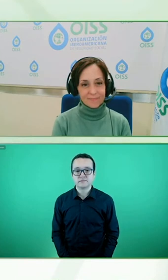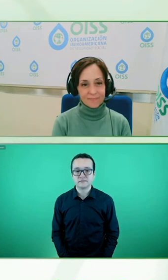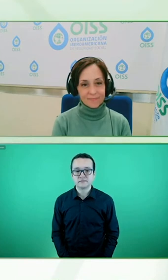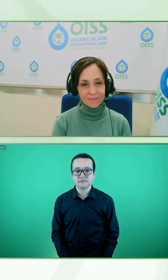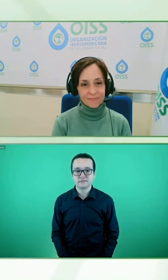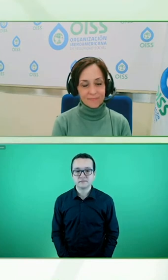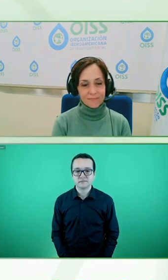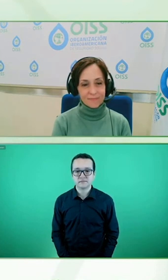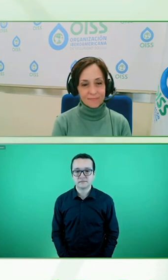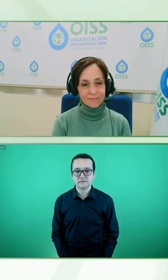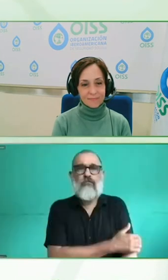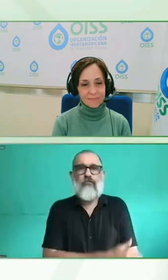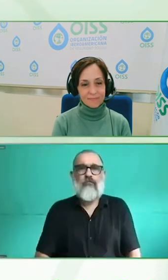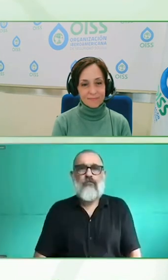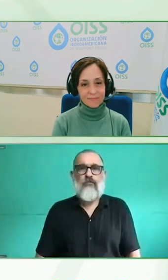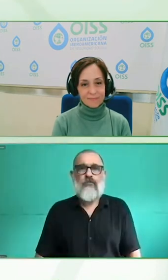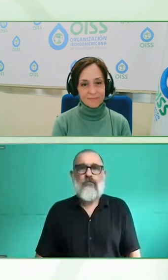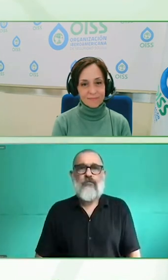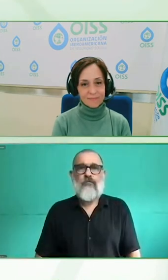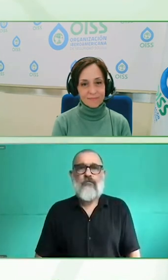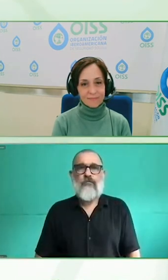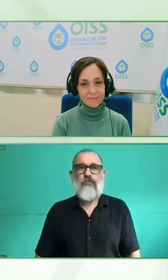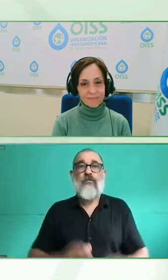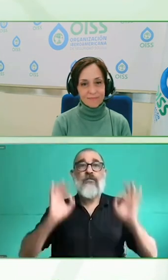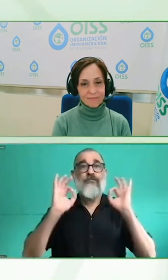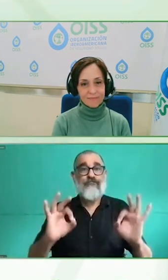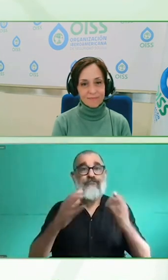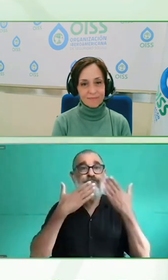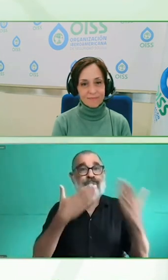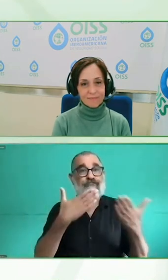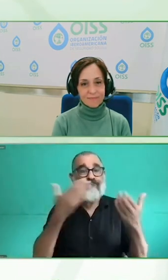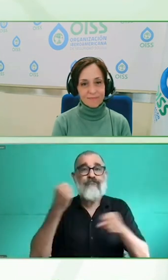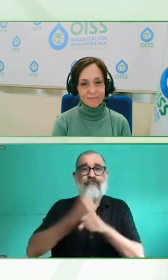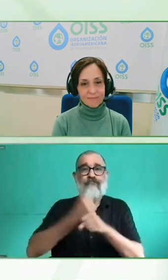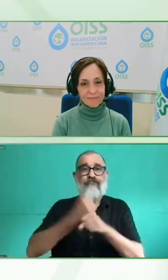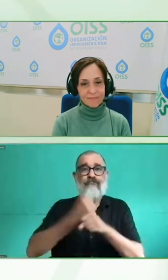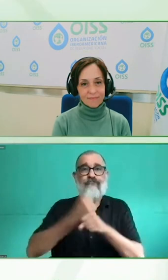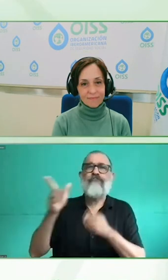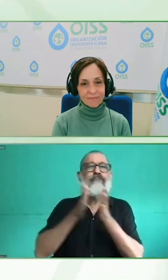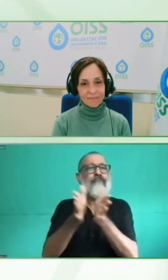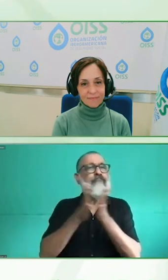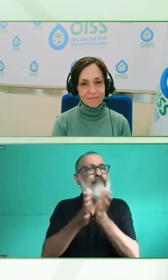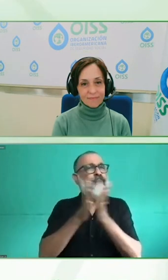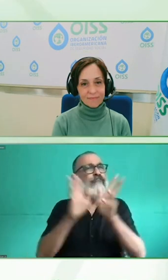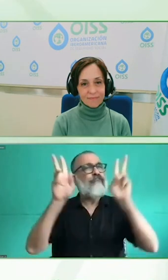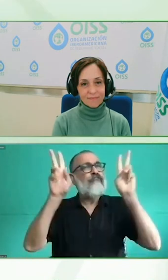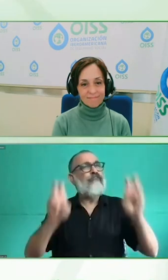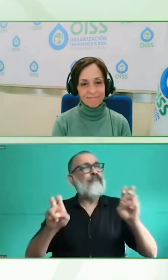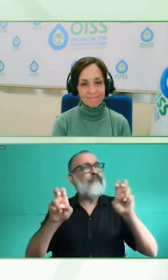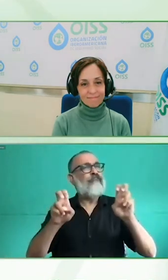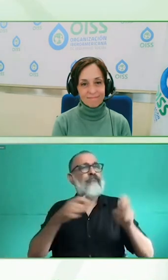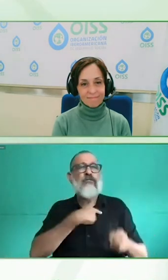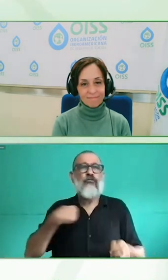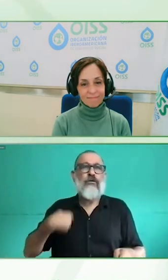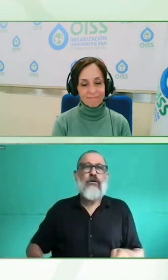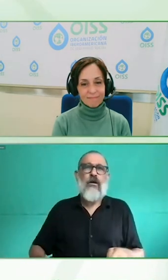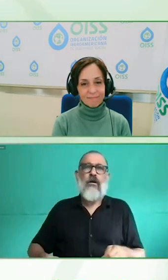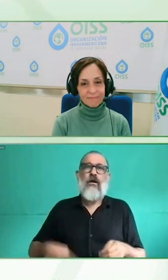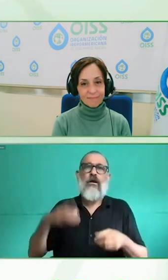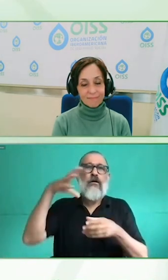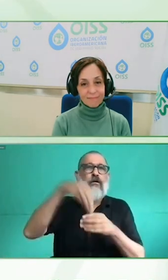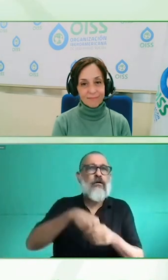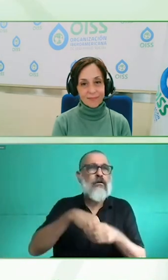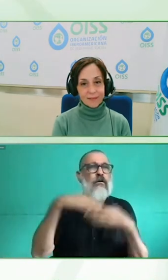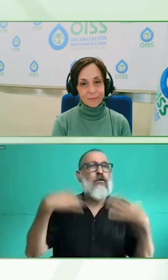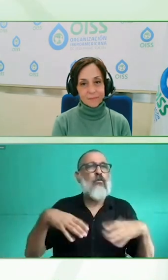qué las empresas hoy no están ahí? Y creo que la fundamental respuesta ahí está en el desconocimiento per se que existe sobre lo